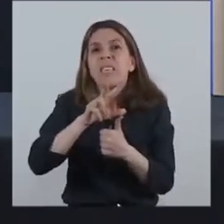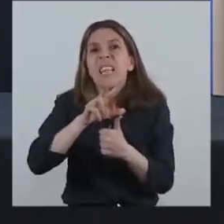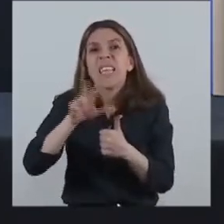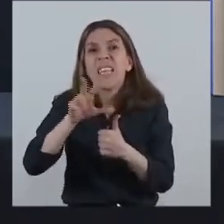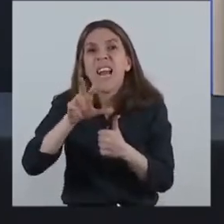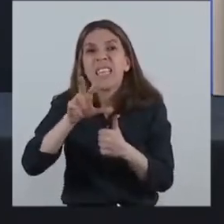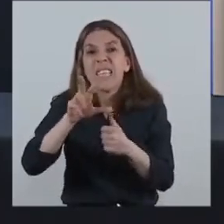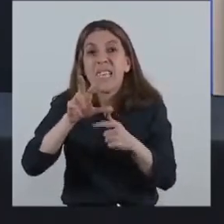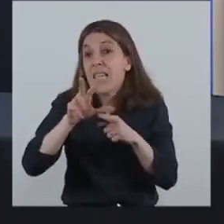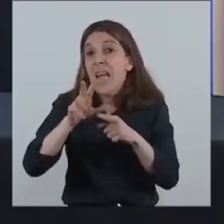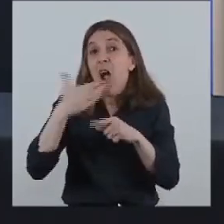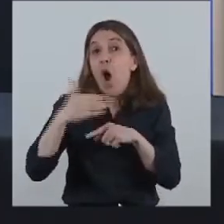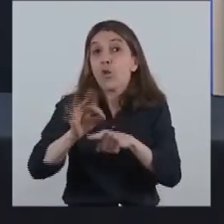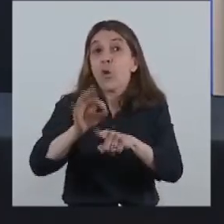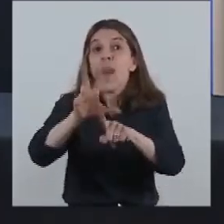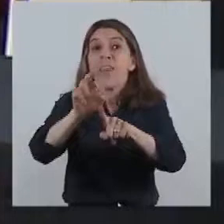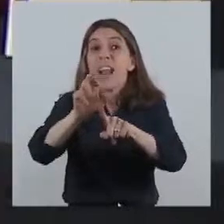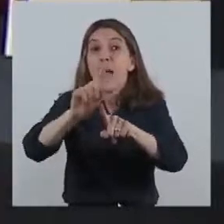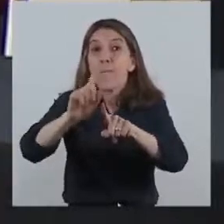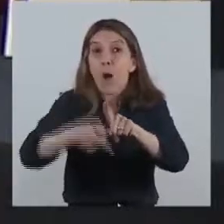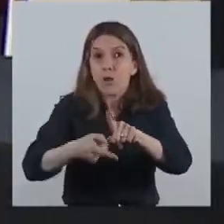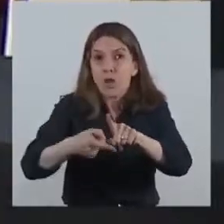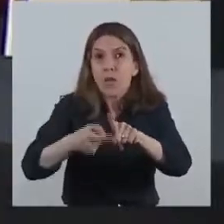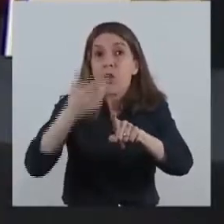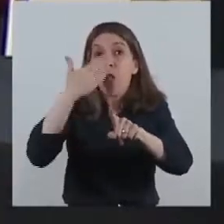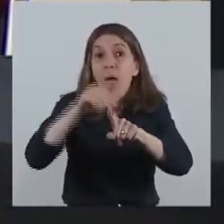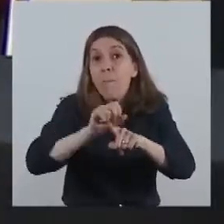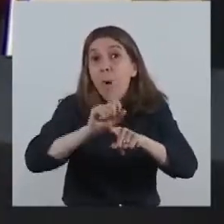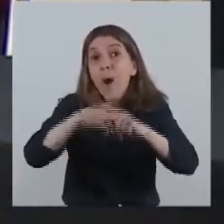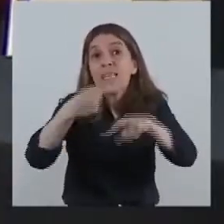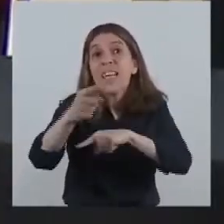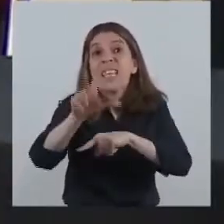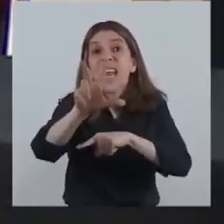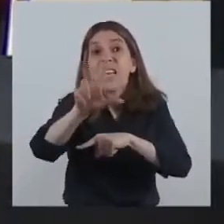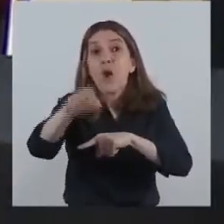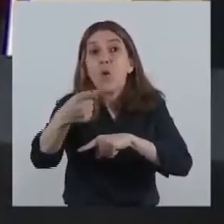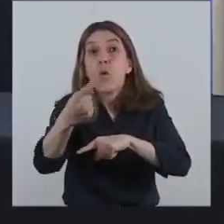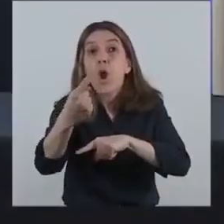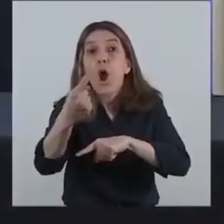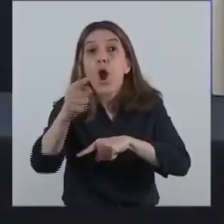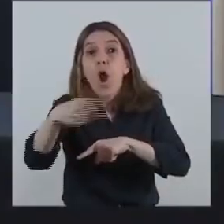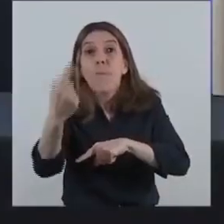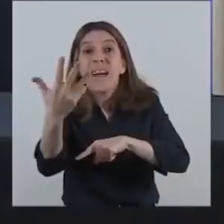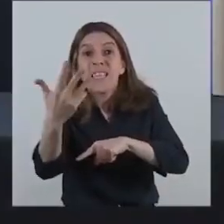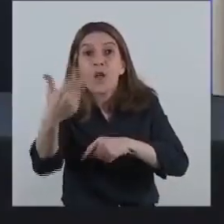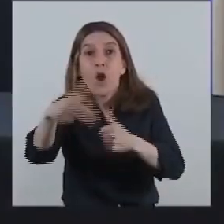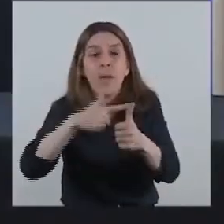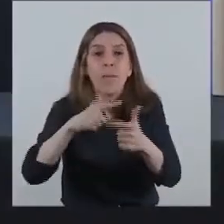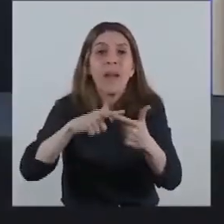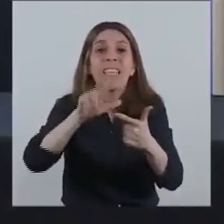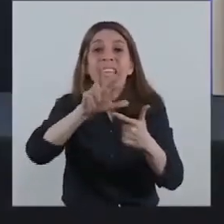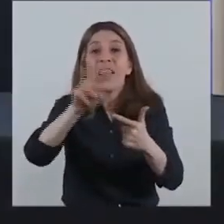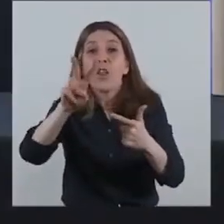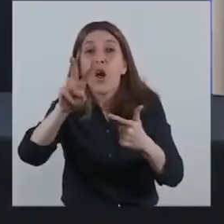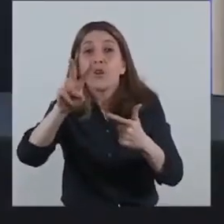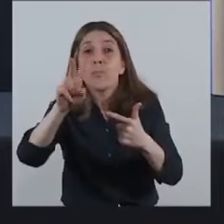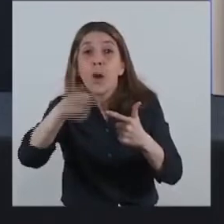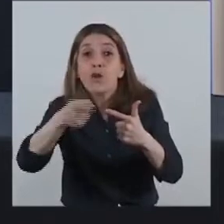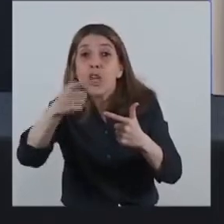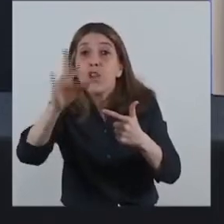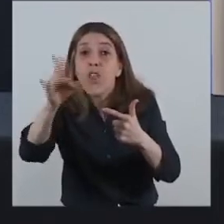el mes de octubre, creciendo luego a 31,5% en el mes de noviembre, 32% en el mes de diciembre,